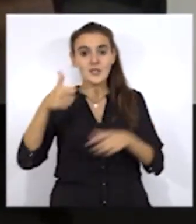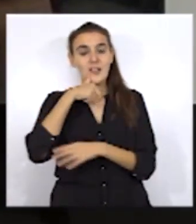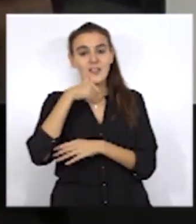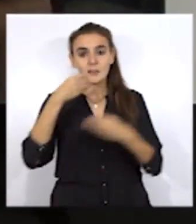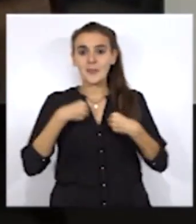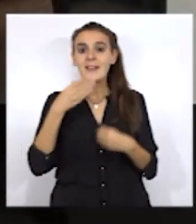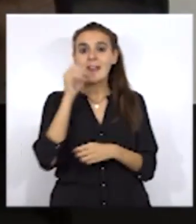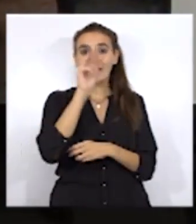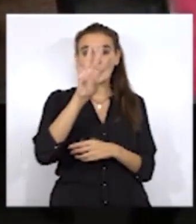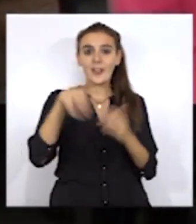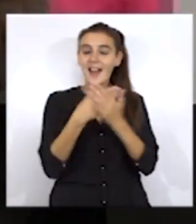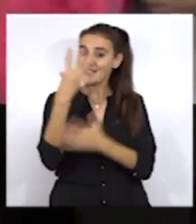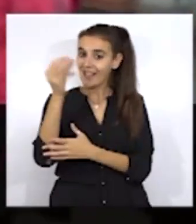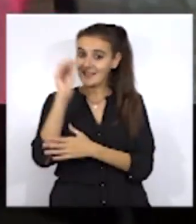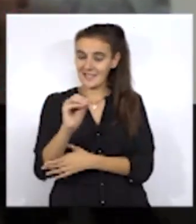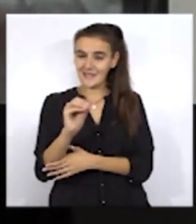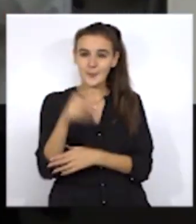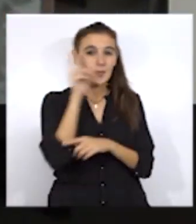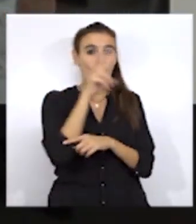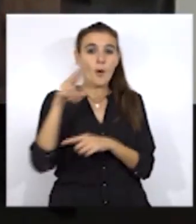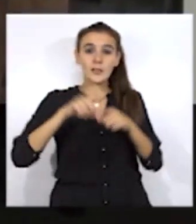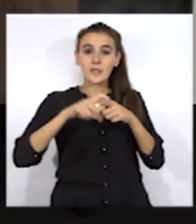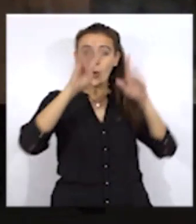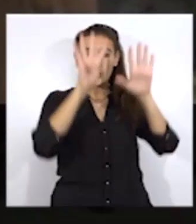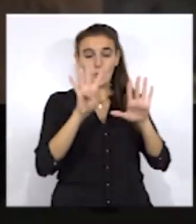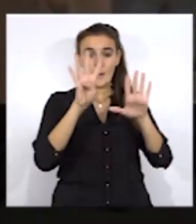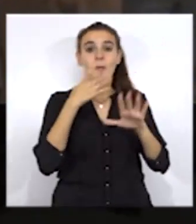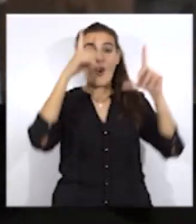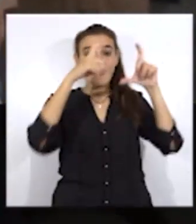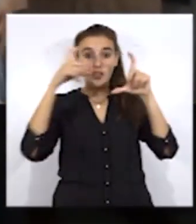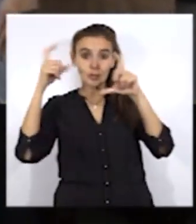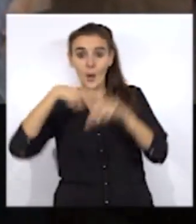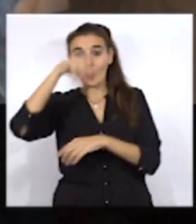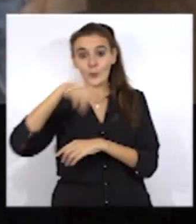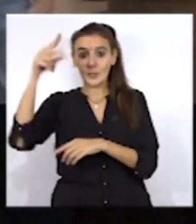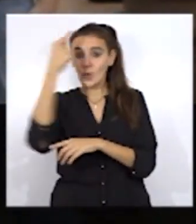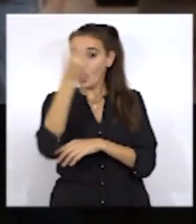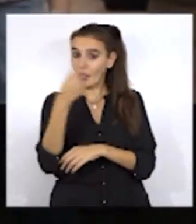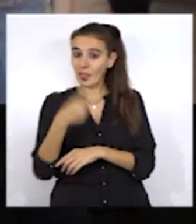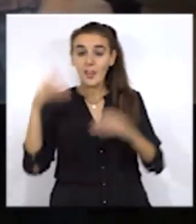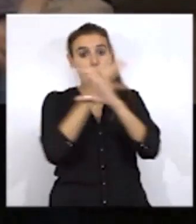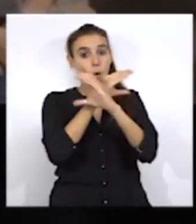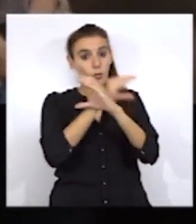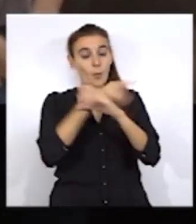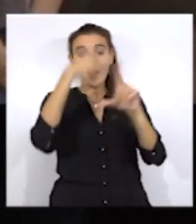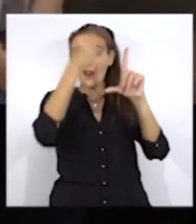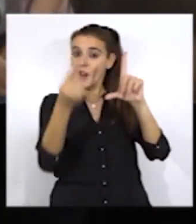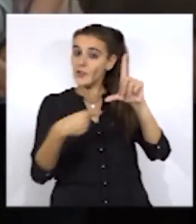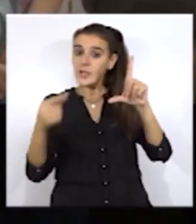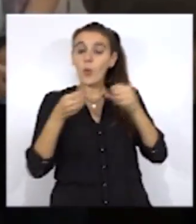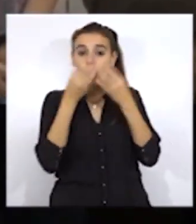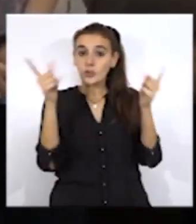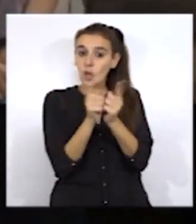y contempla nueve modalidades, entre ellas fotografía, pintura, dibujo, cómics, ilustración, relato corto, poesía joven, música